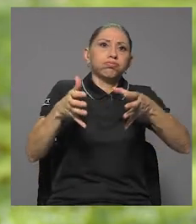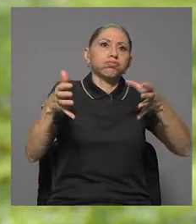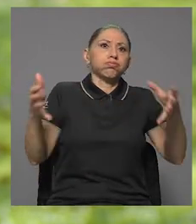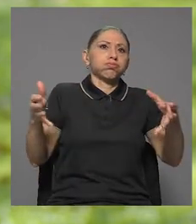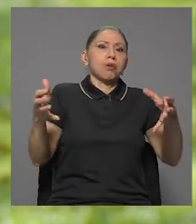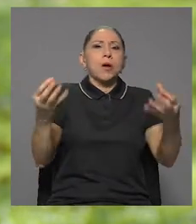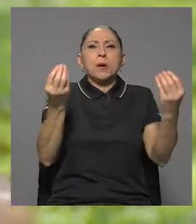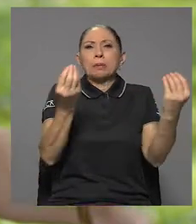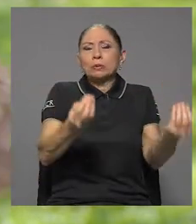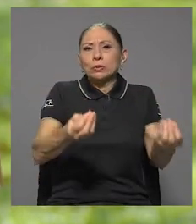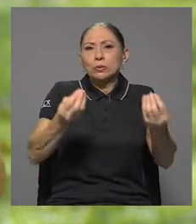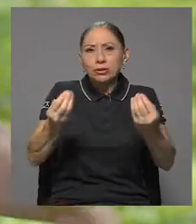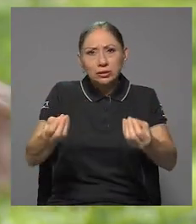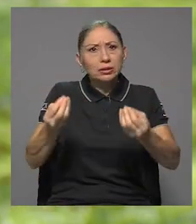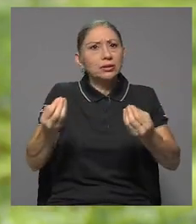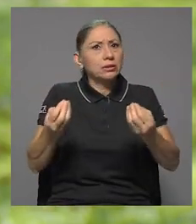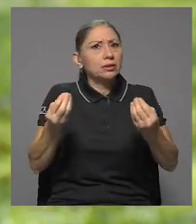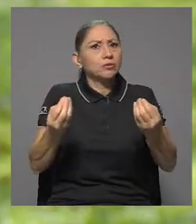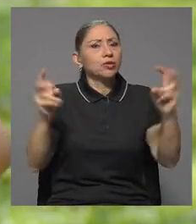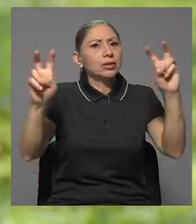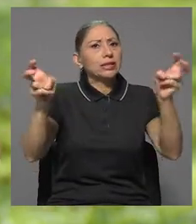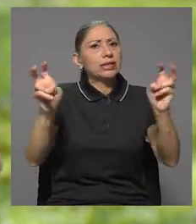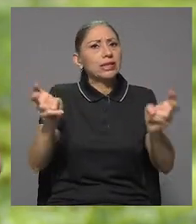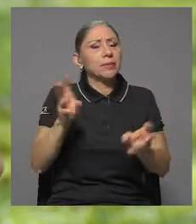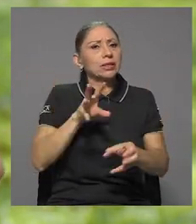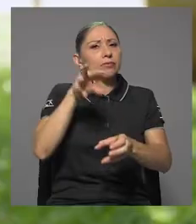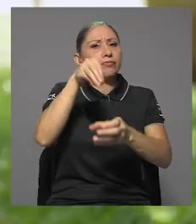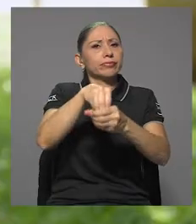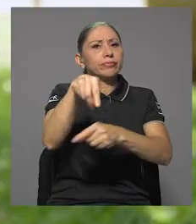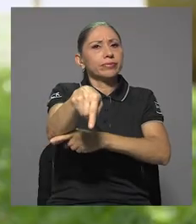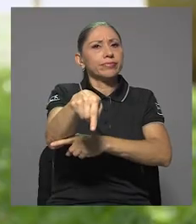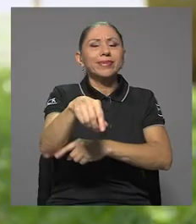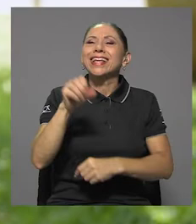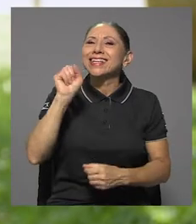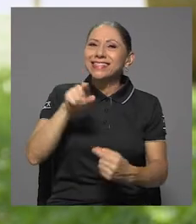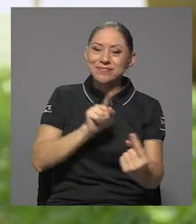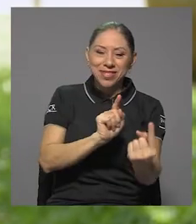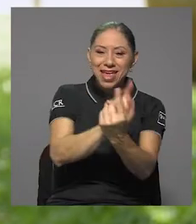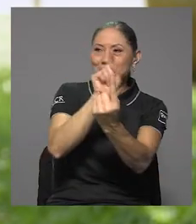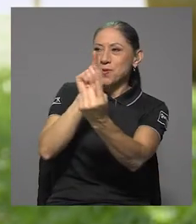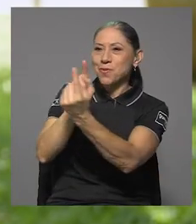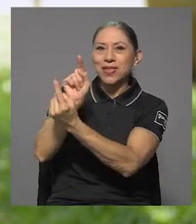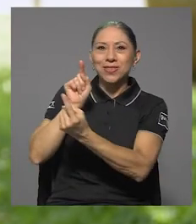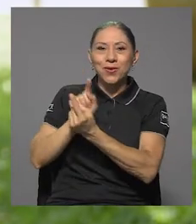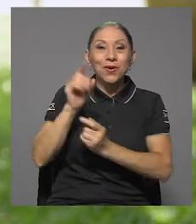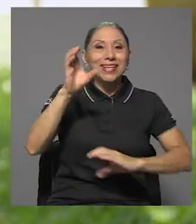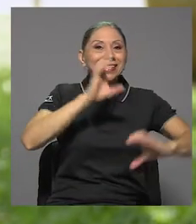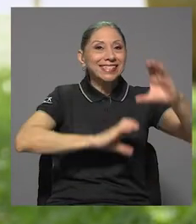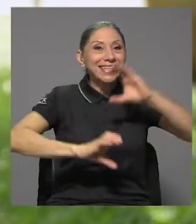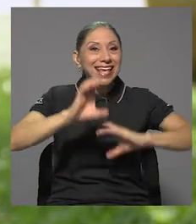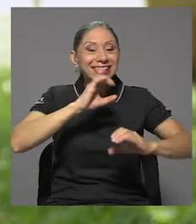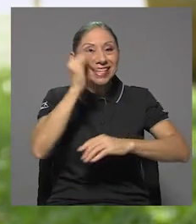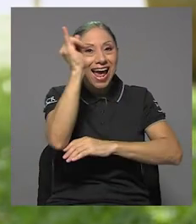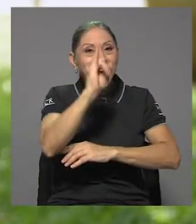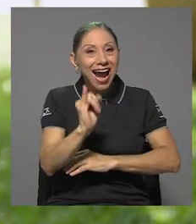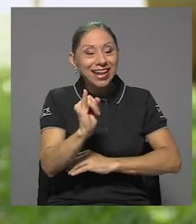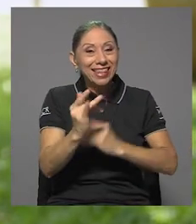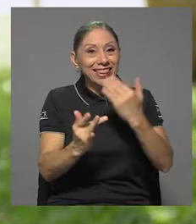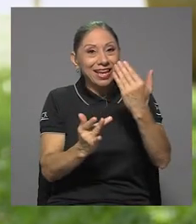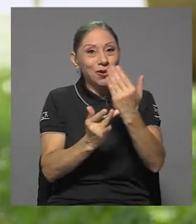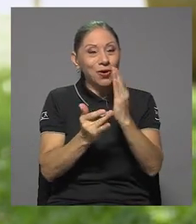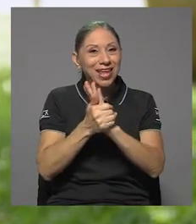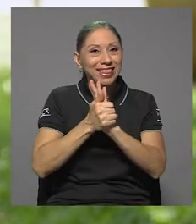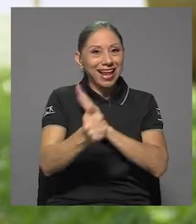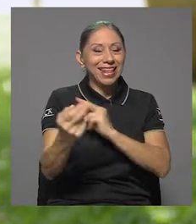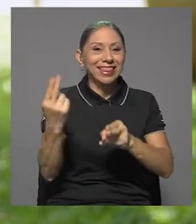realidad y abarca muchísimo, muchísimo temática. Sí, el Encuentro de Ciencia, Arte, Tecnología y Talento, que hemos